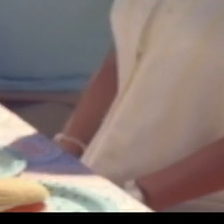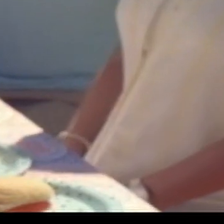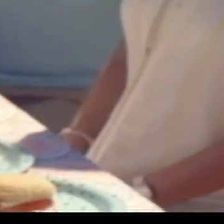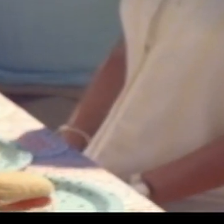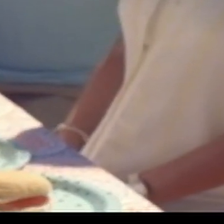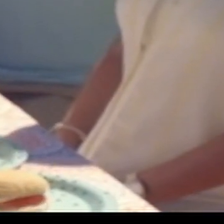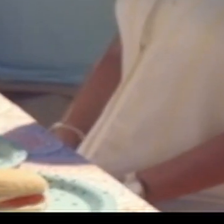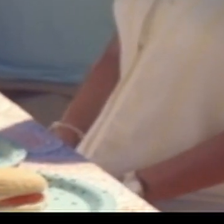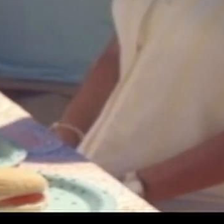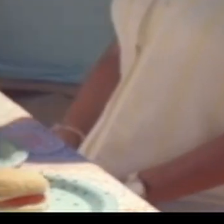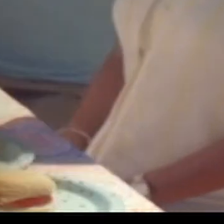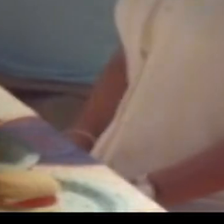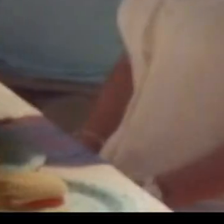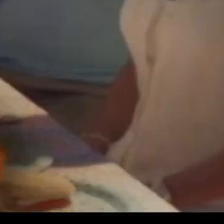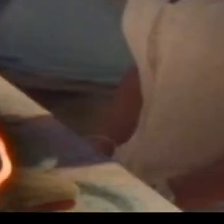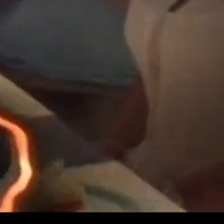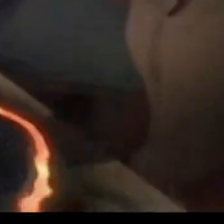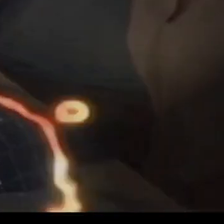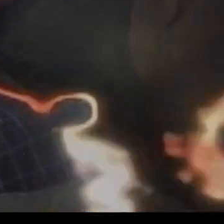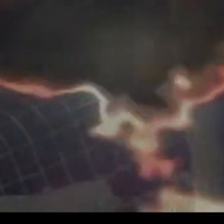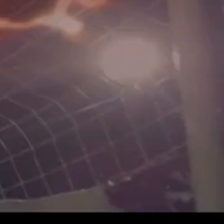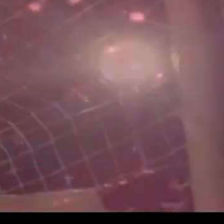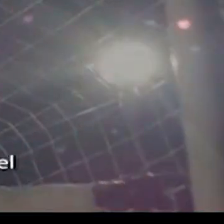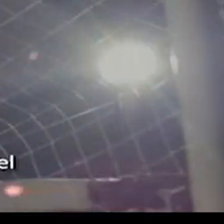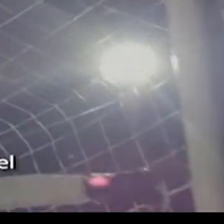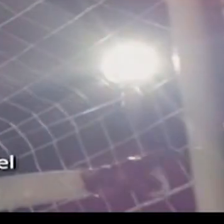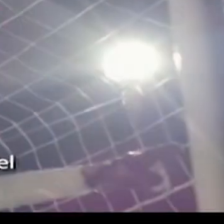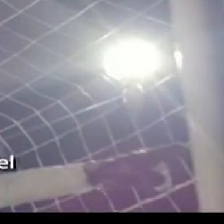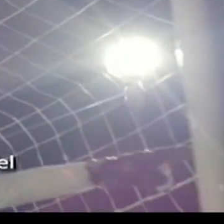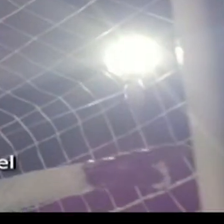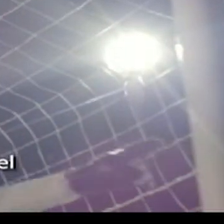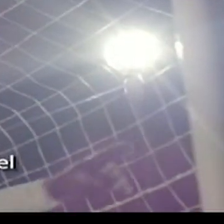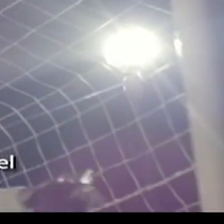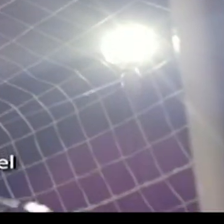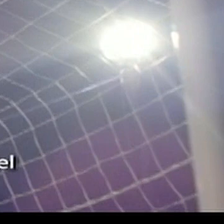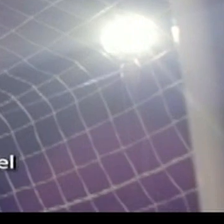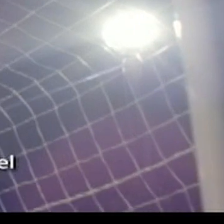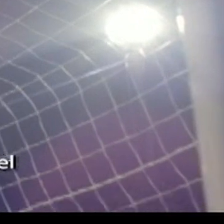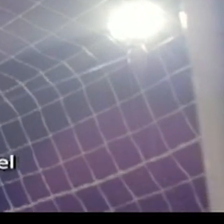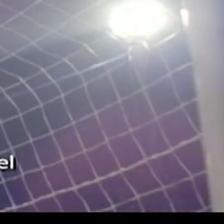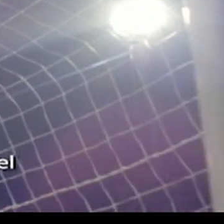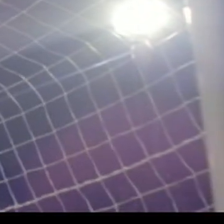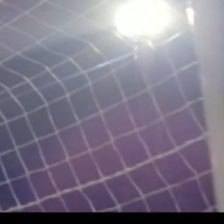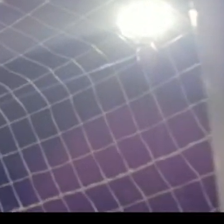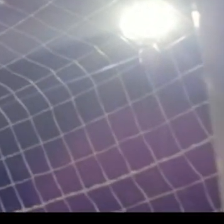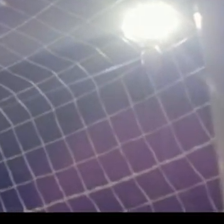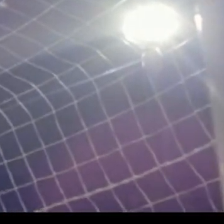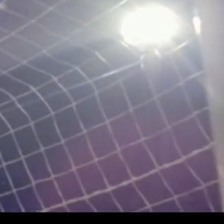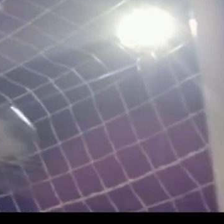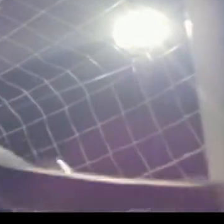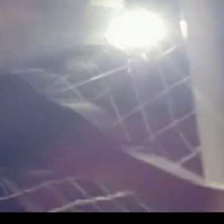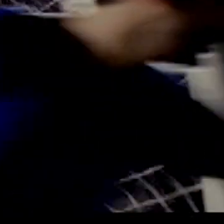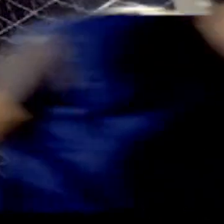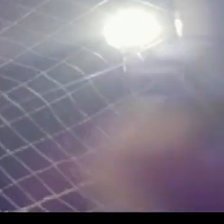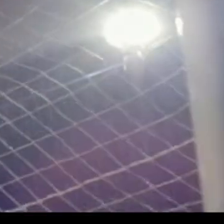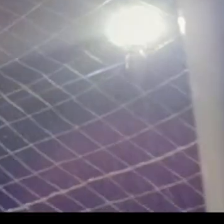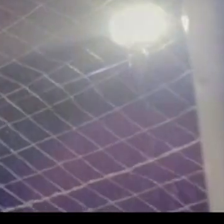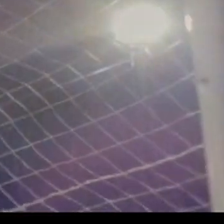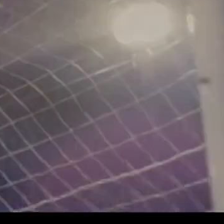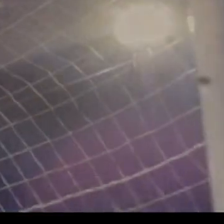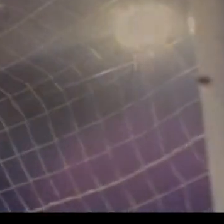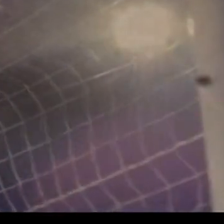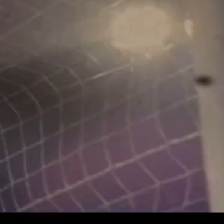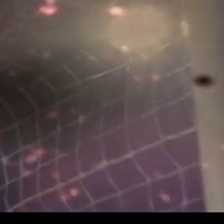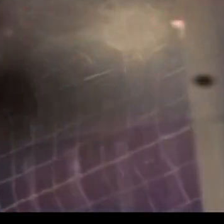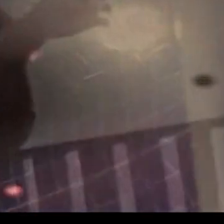mami. Lástima que me perdí cuando le cantaron. Y este también podría ser yo metiendo un golazo en la mejenga del brete, pero ya ni me da el aire